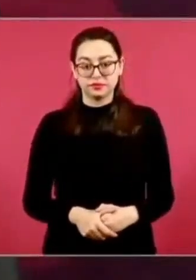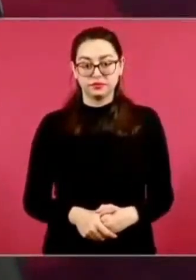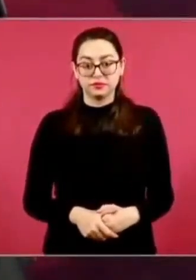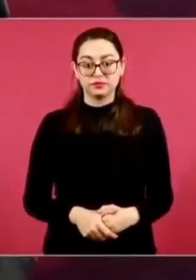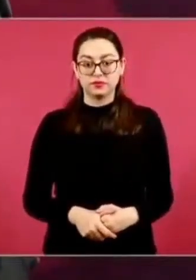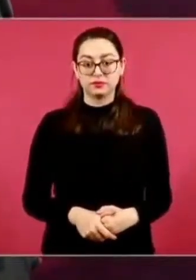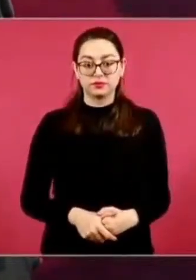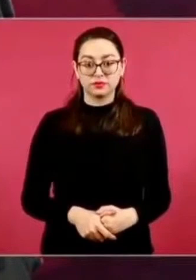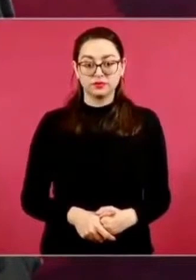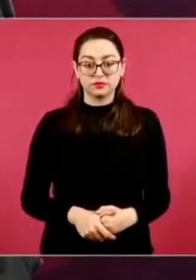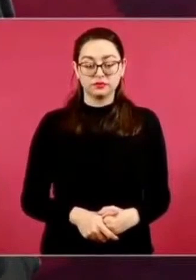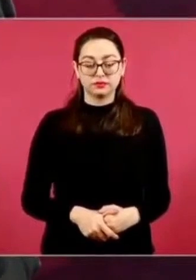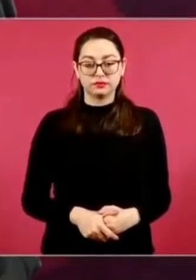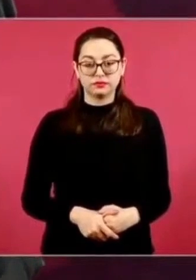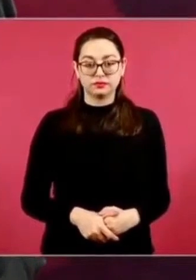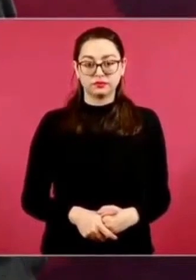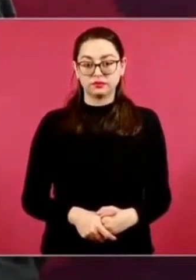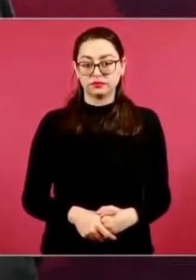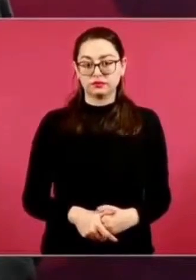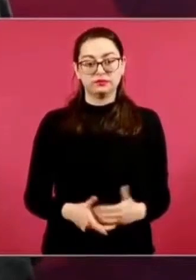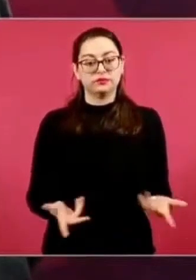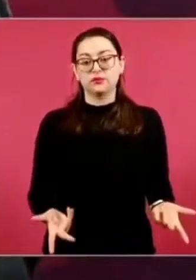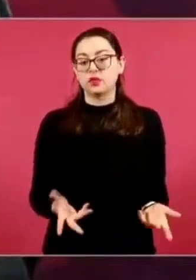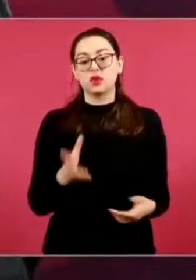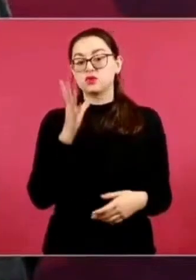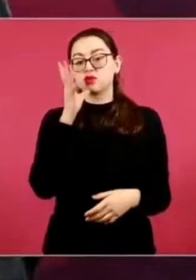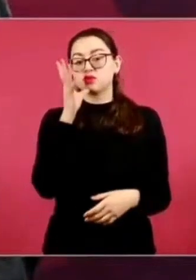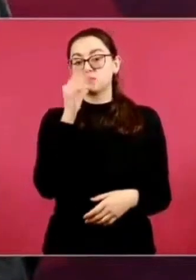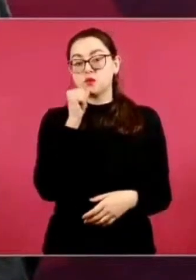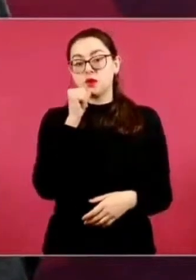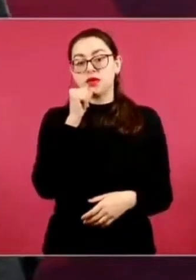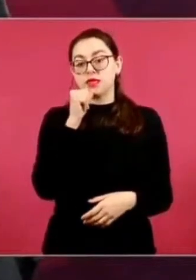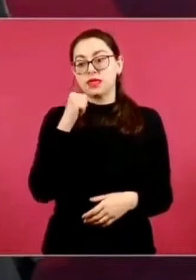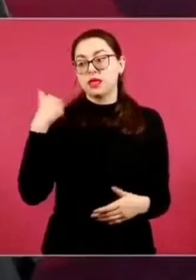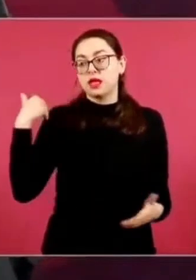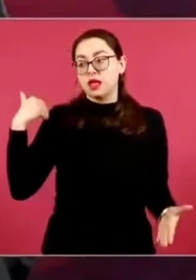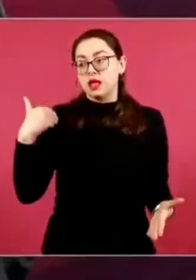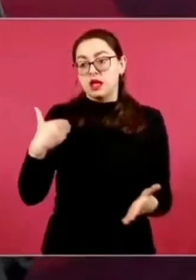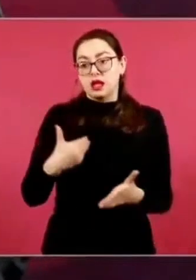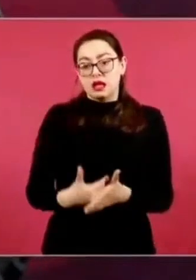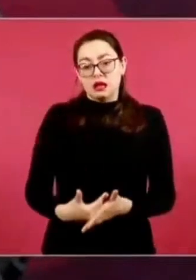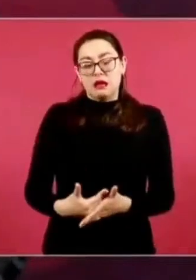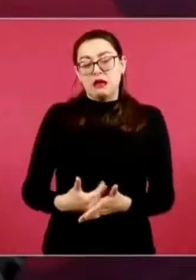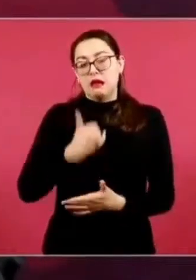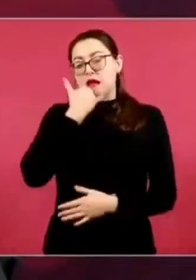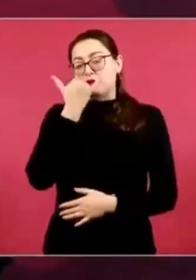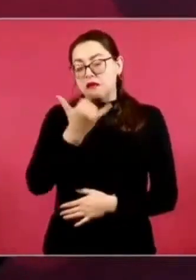tanto tiempo en el error,